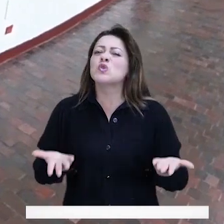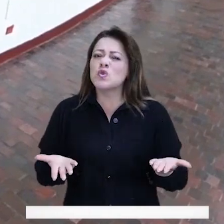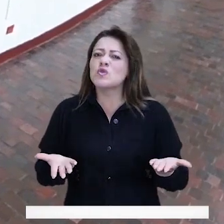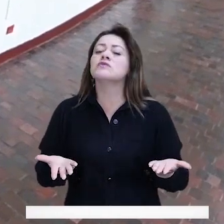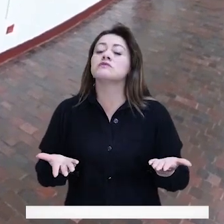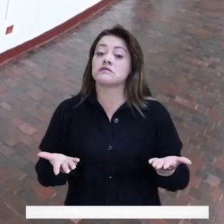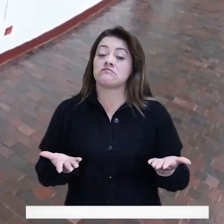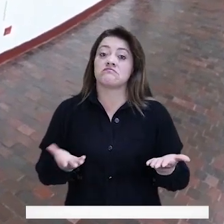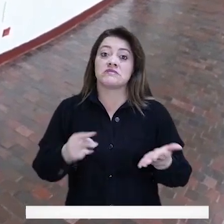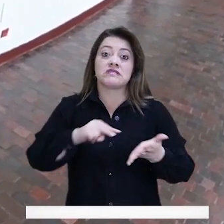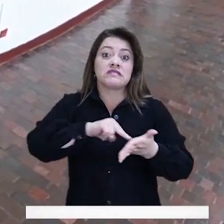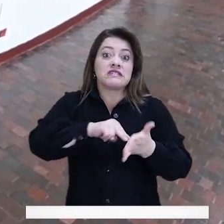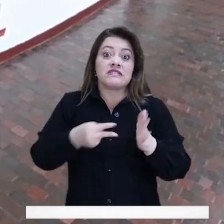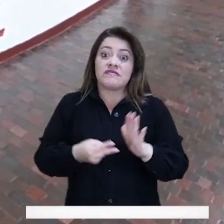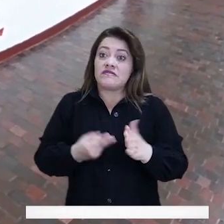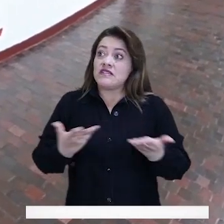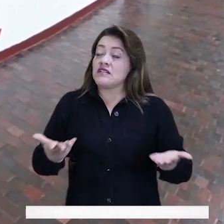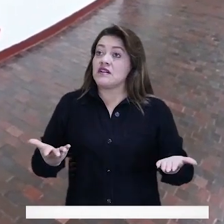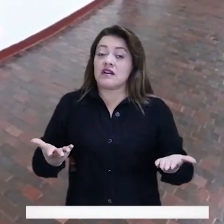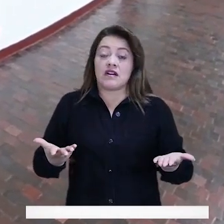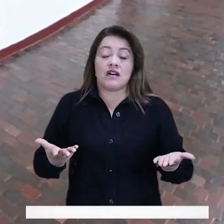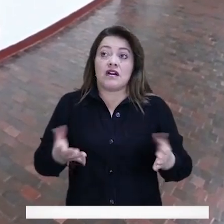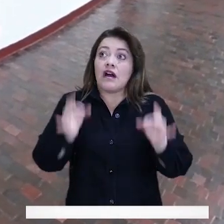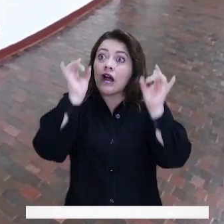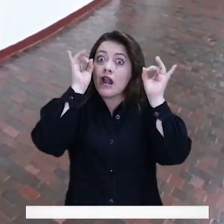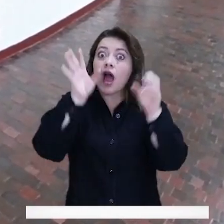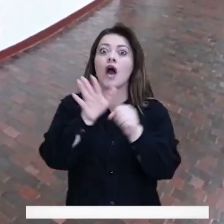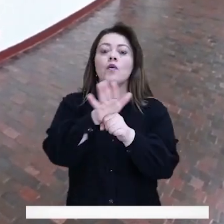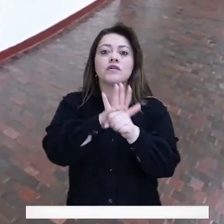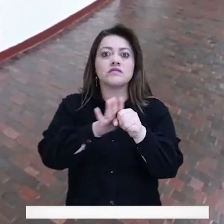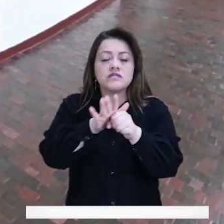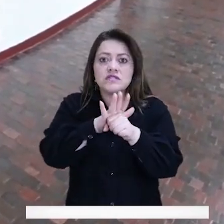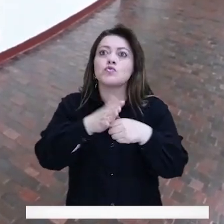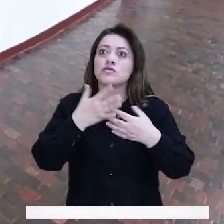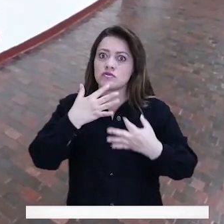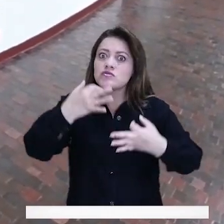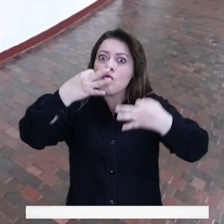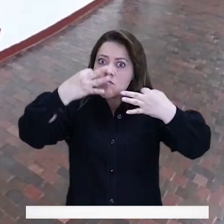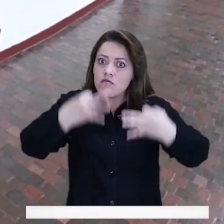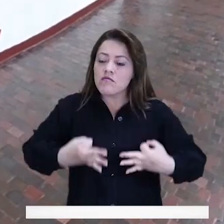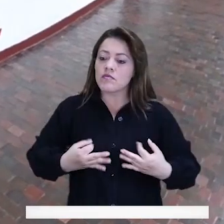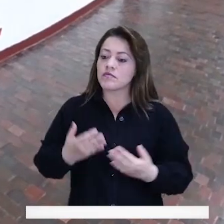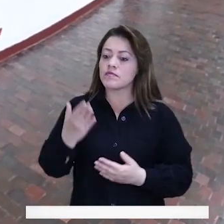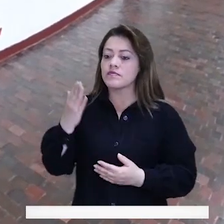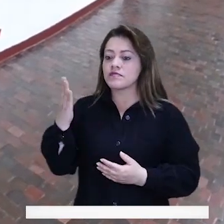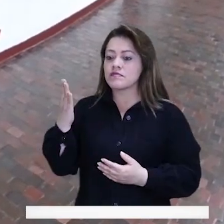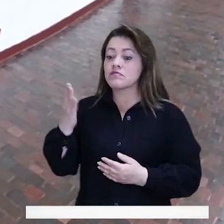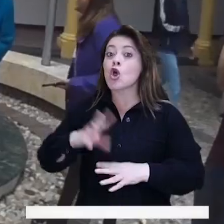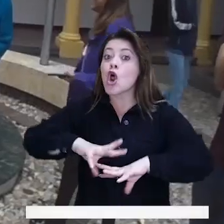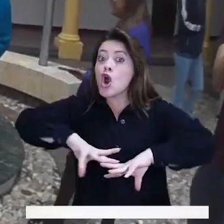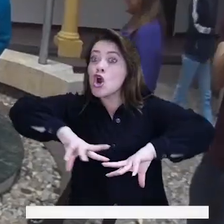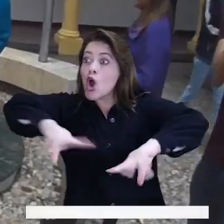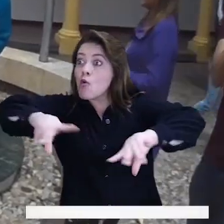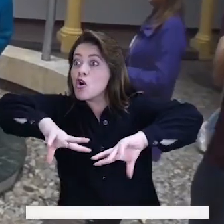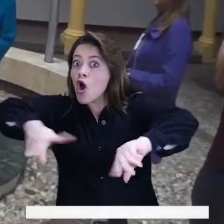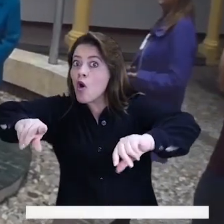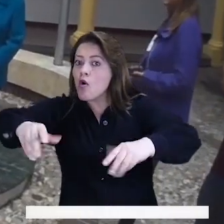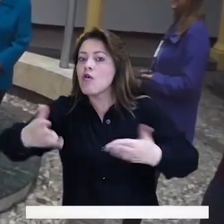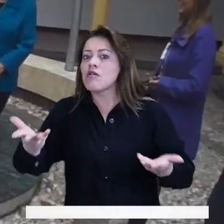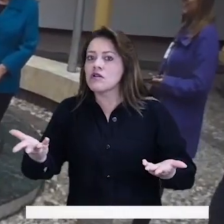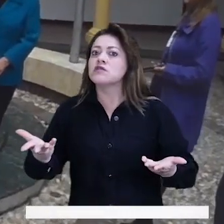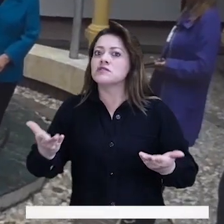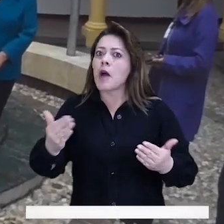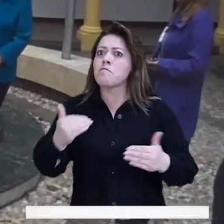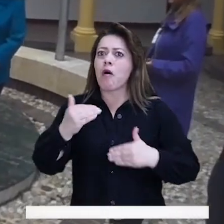pues digamos, la comisión de ese delito es mucho más alto que en realidad la que tenemos datos. El hurto a